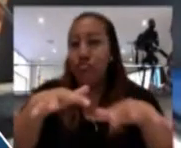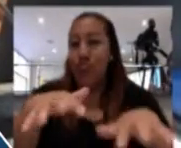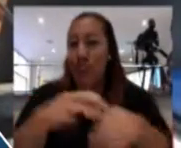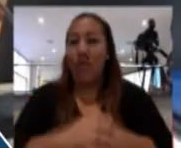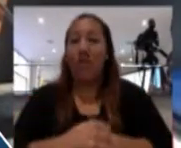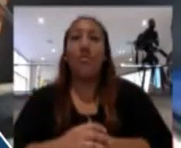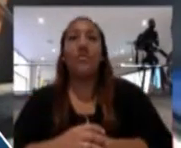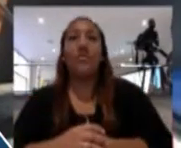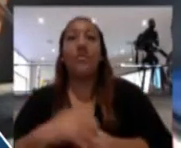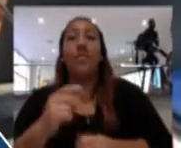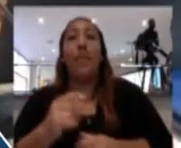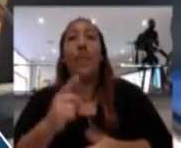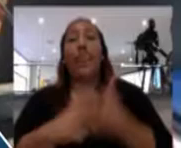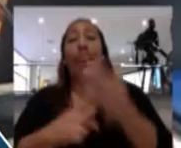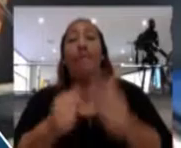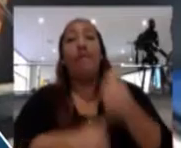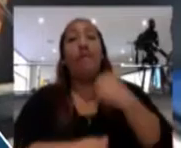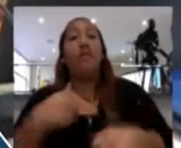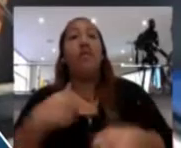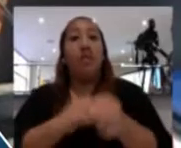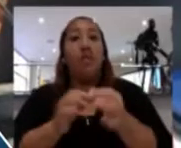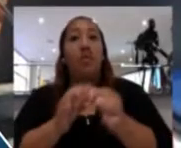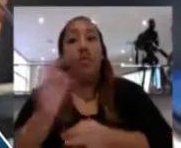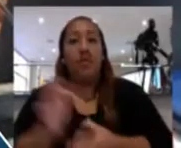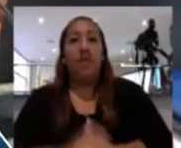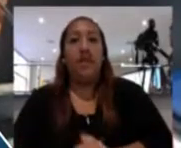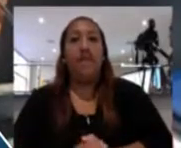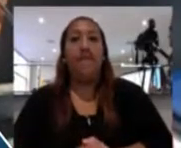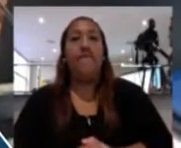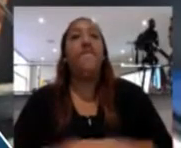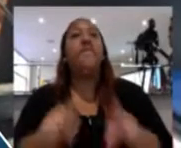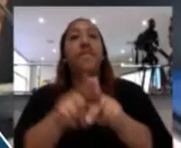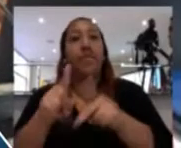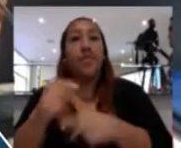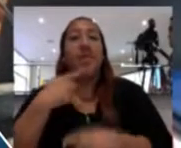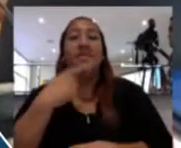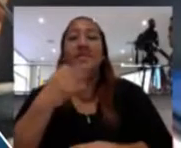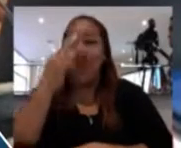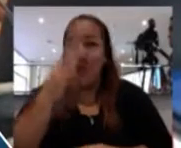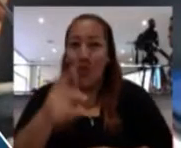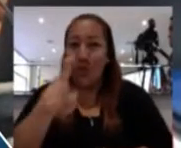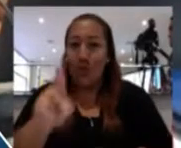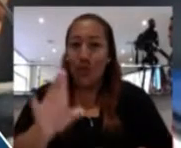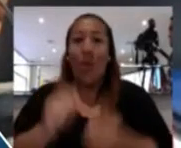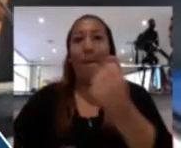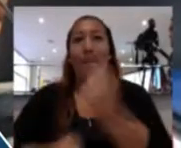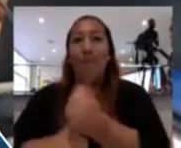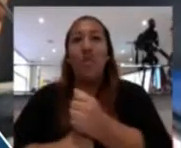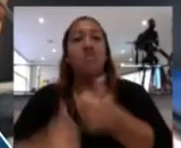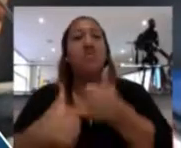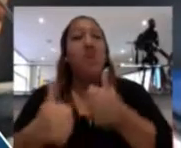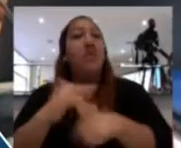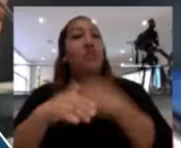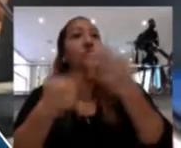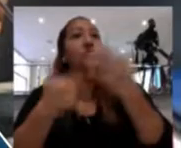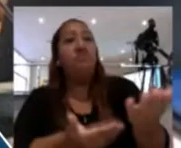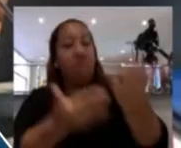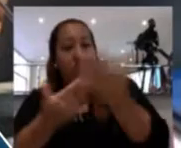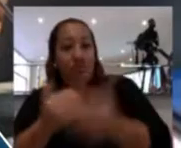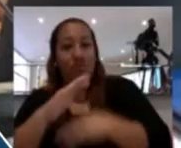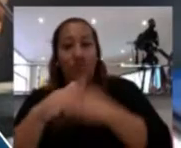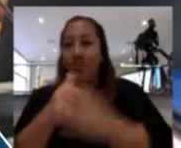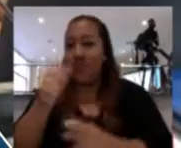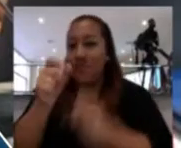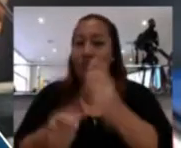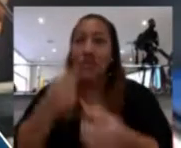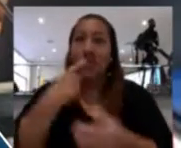naturales por los que atraviesa nuestra región. Asimismo, tenga por seguro que su apoyo fue bien recibido por las personas que